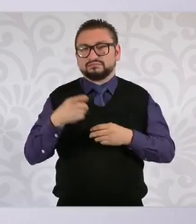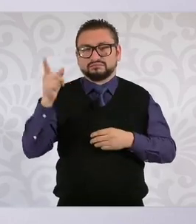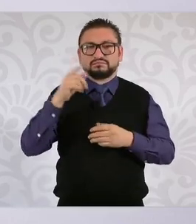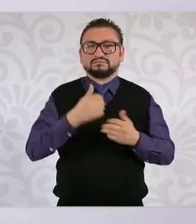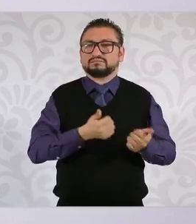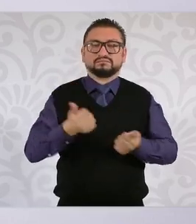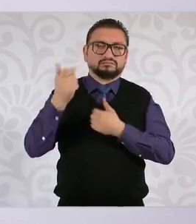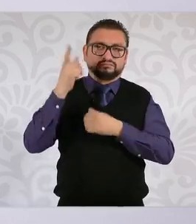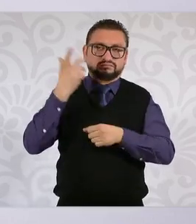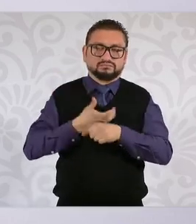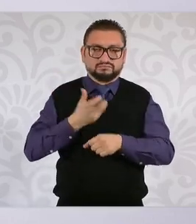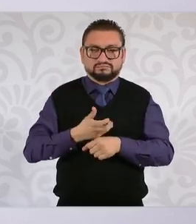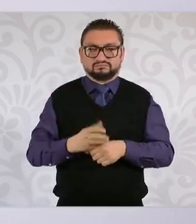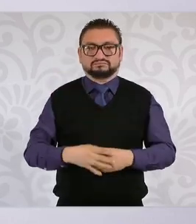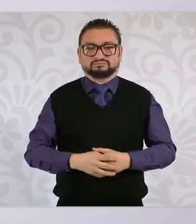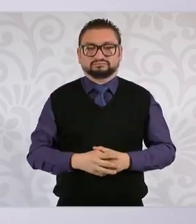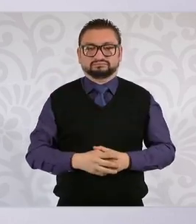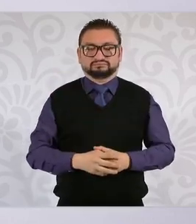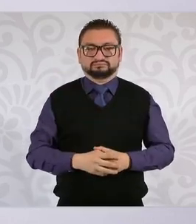Unidos.